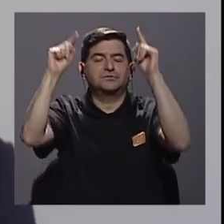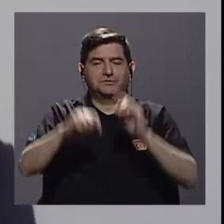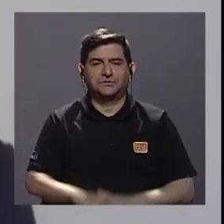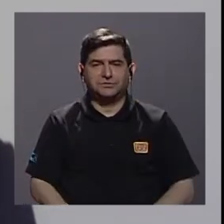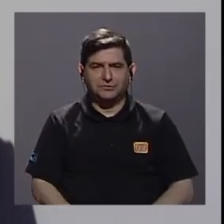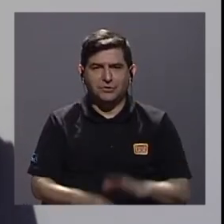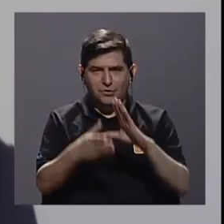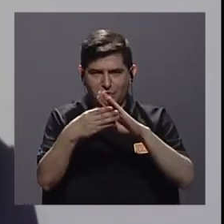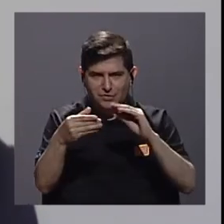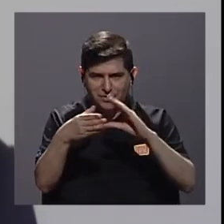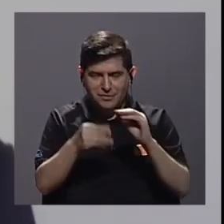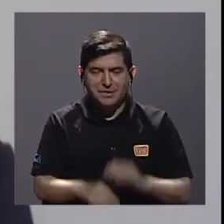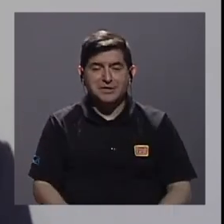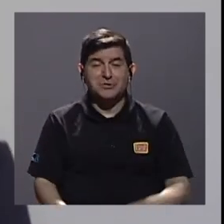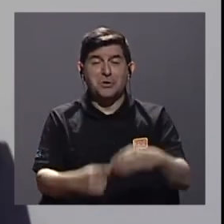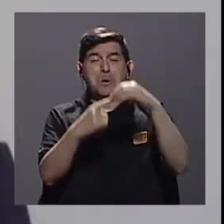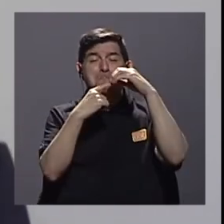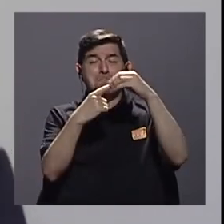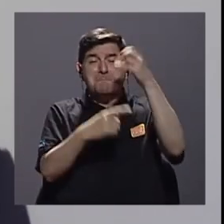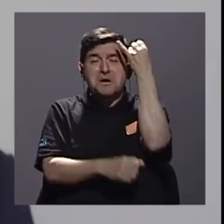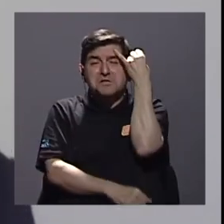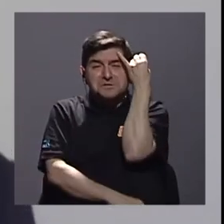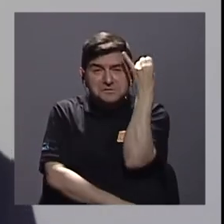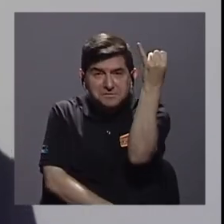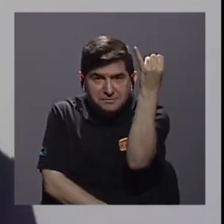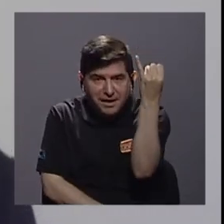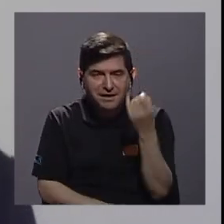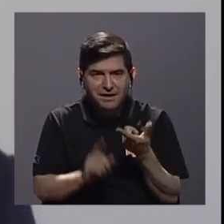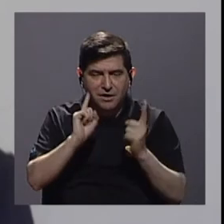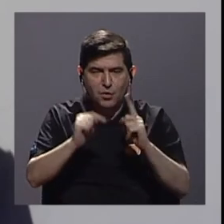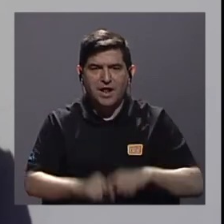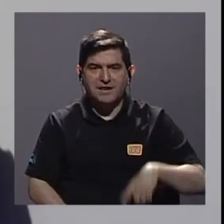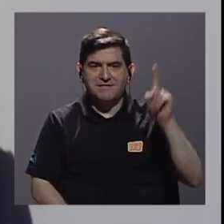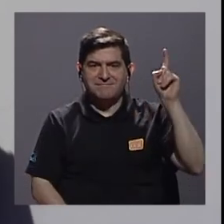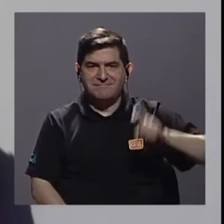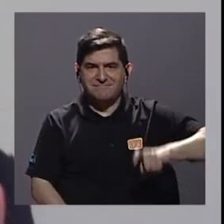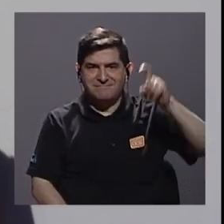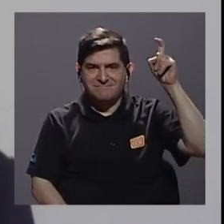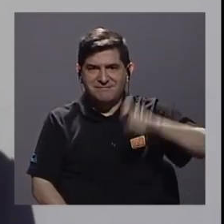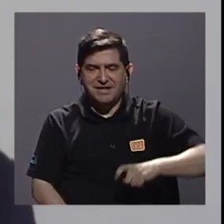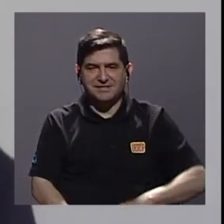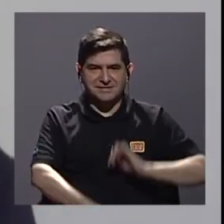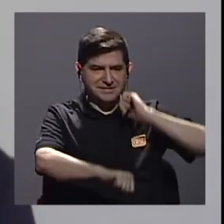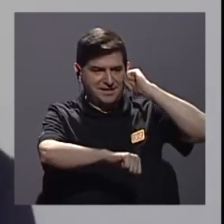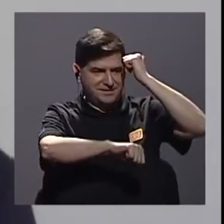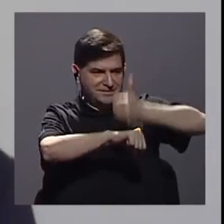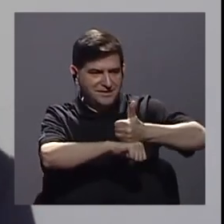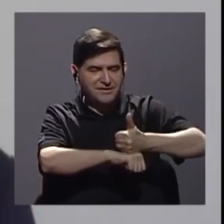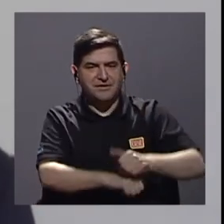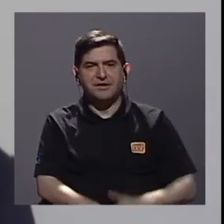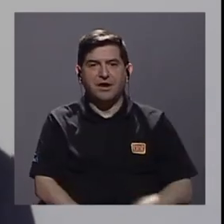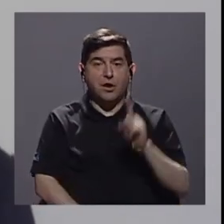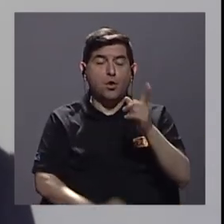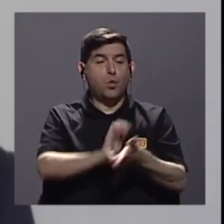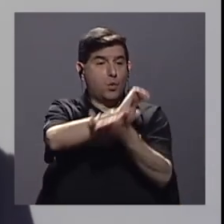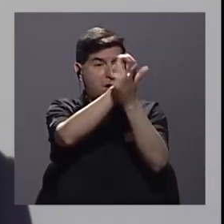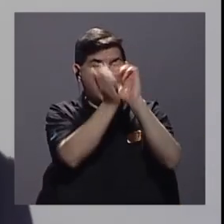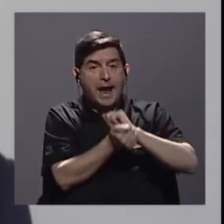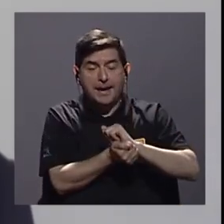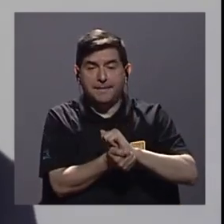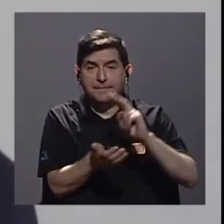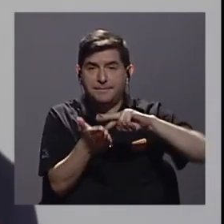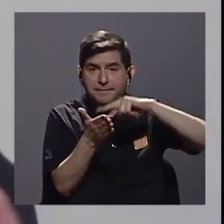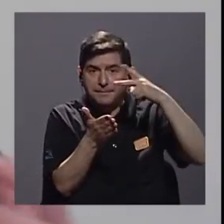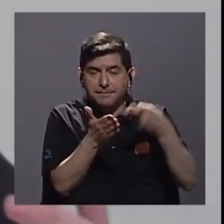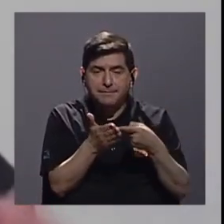comentarle que el principal planteamiento es el necesario, la necesaria implementación de una reforma a lo que